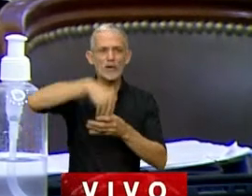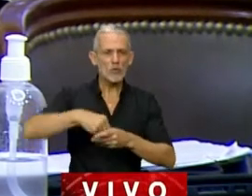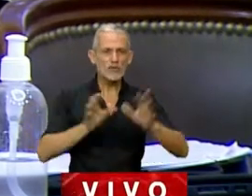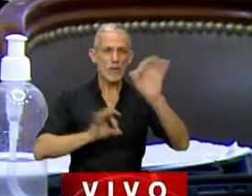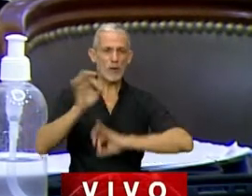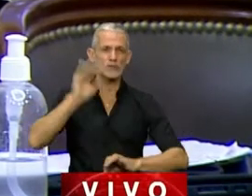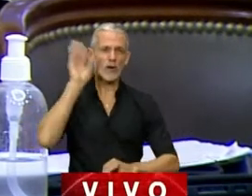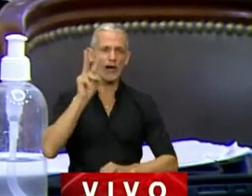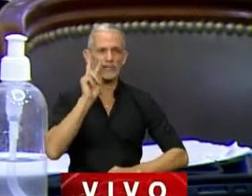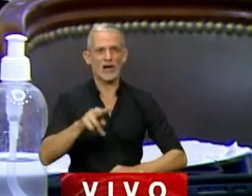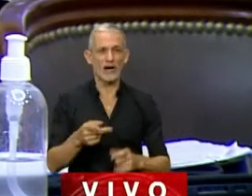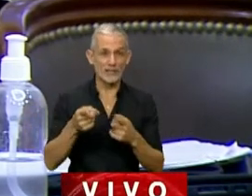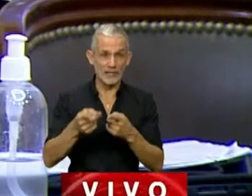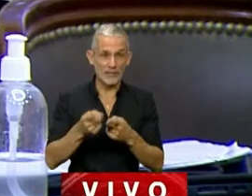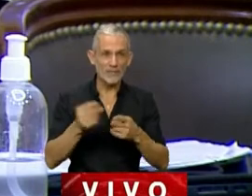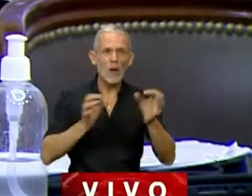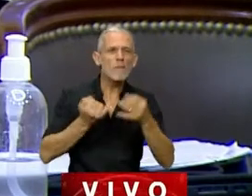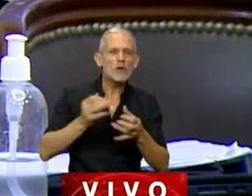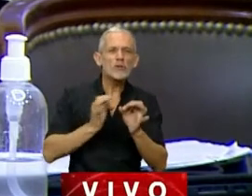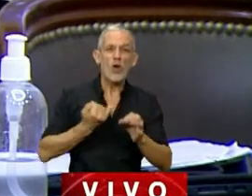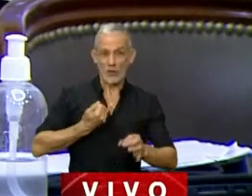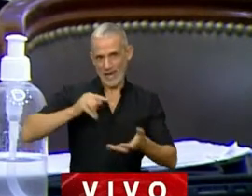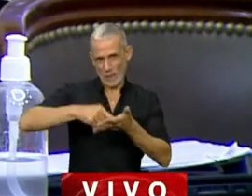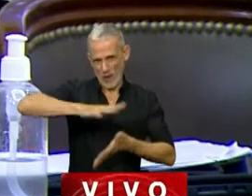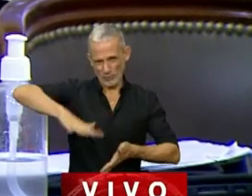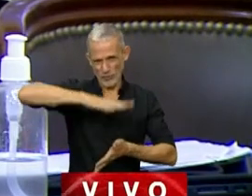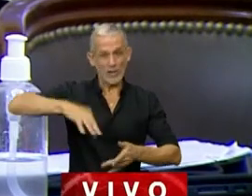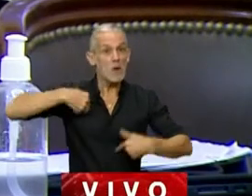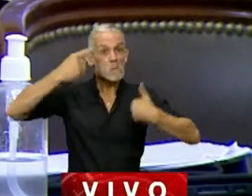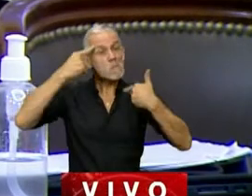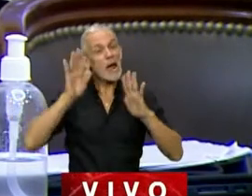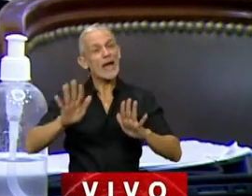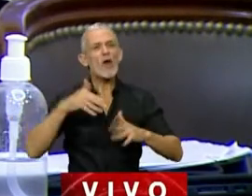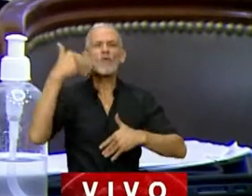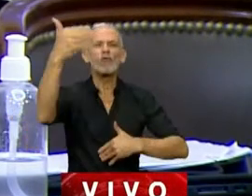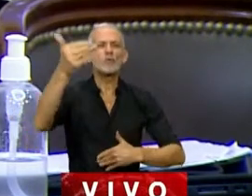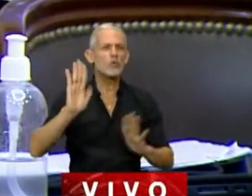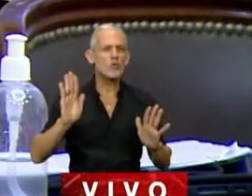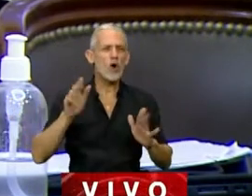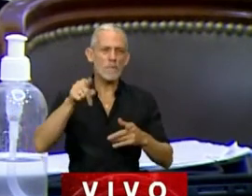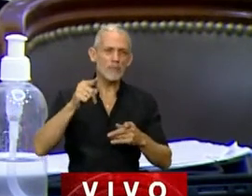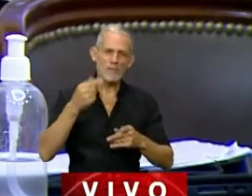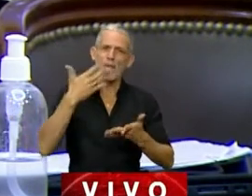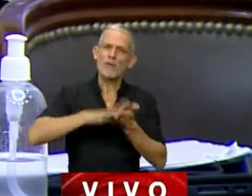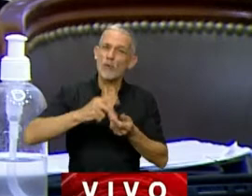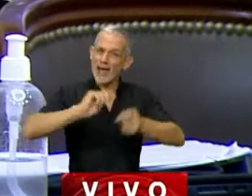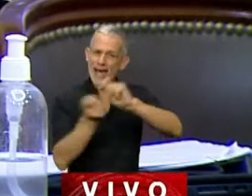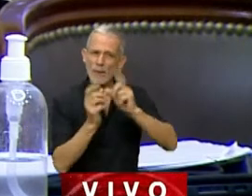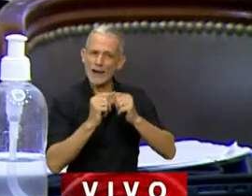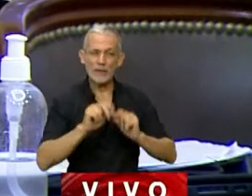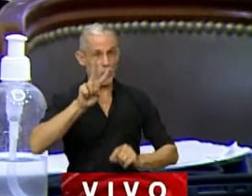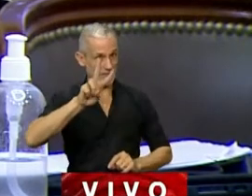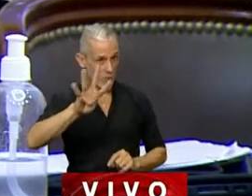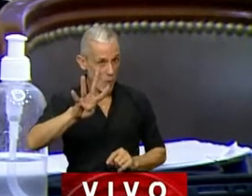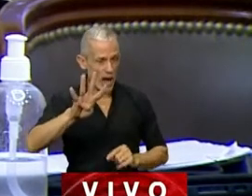proyectos audiovisuales más importantes, son realizados en el AMBA. Por eso considero que en el futuro también tenemos que hablar en la modificación del artículo